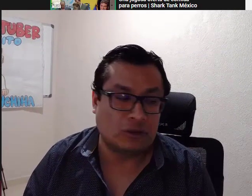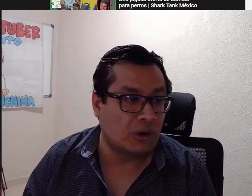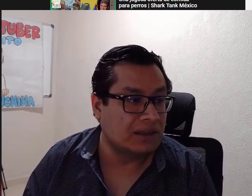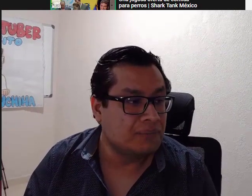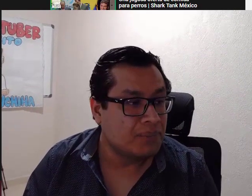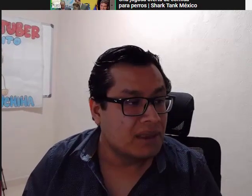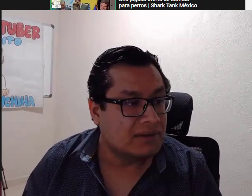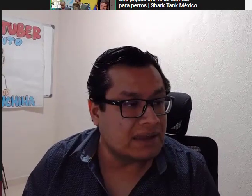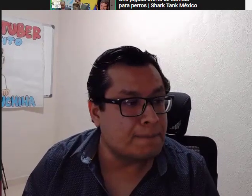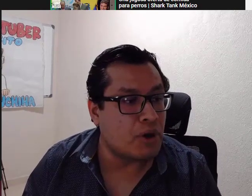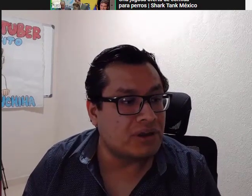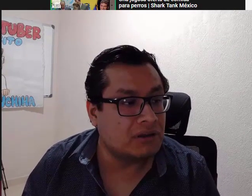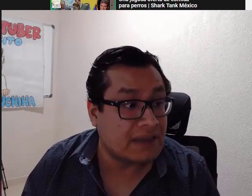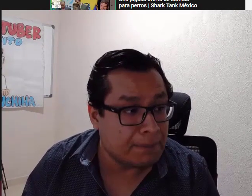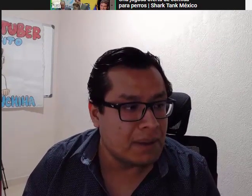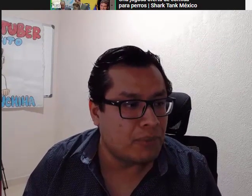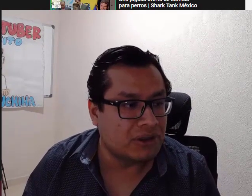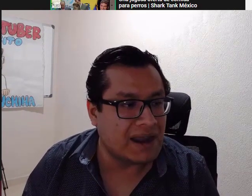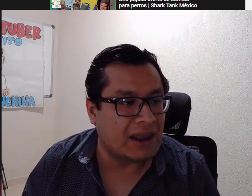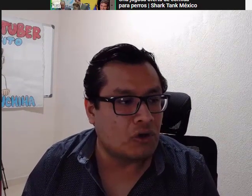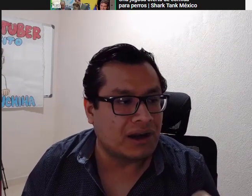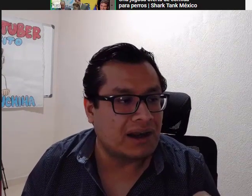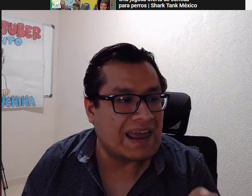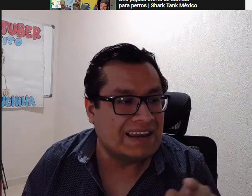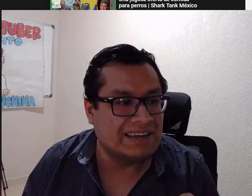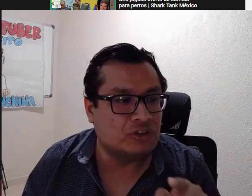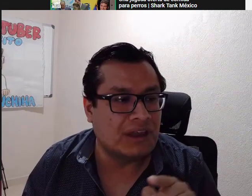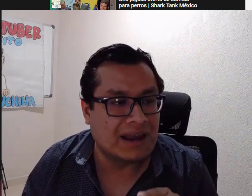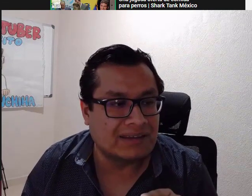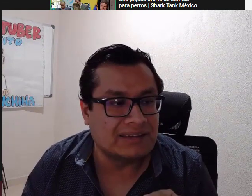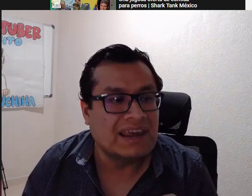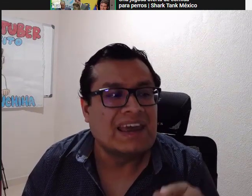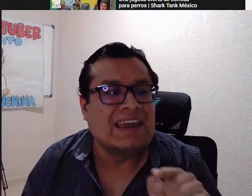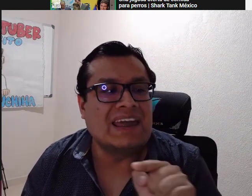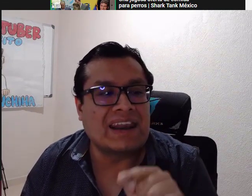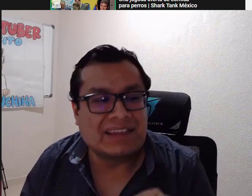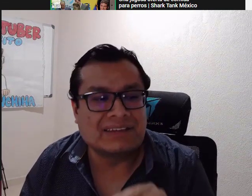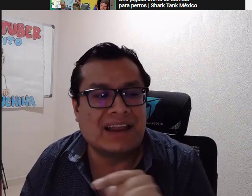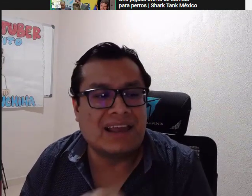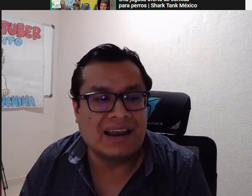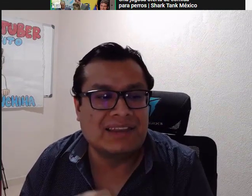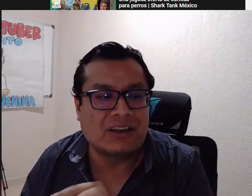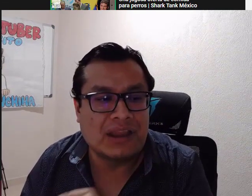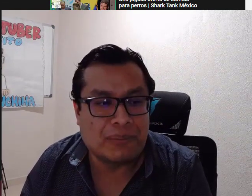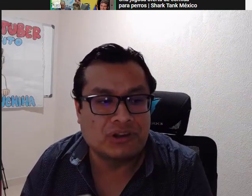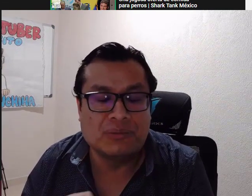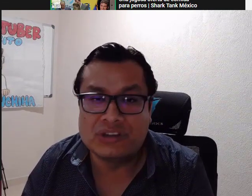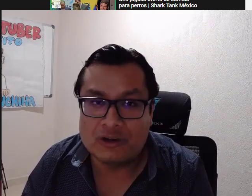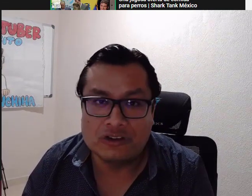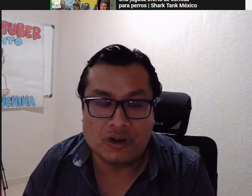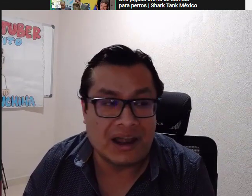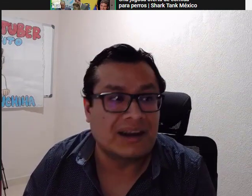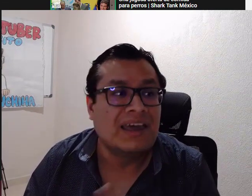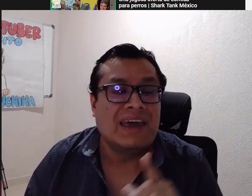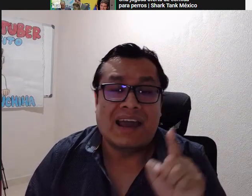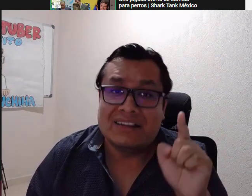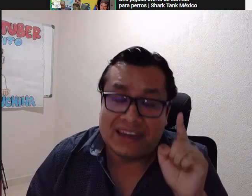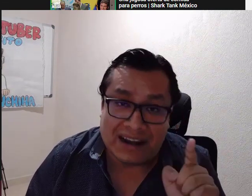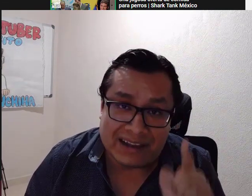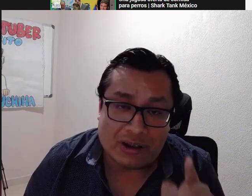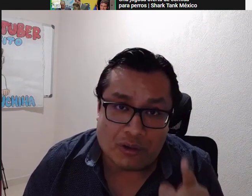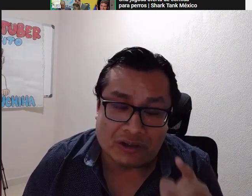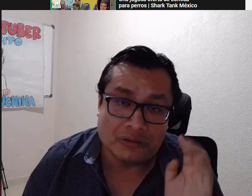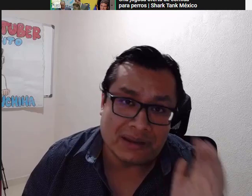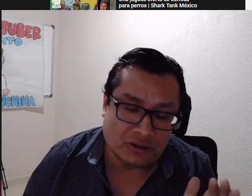titulan. CEP podría recorrer el inicio de clases y retrasar el calendario del próximo ciclo escolar. El